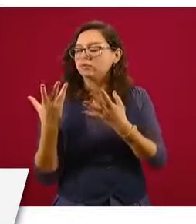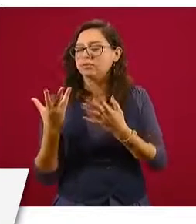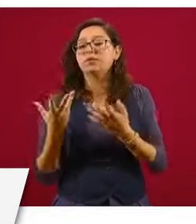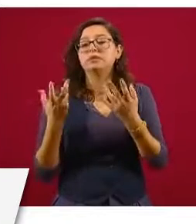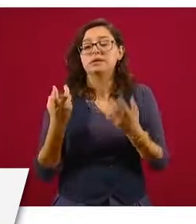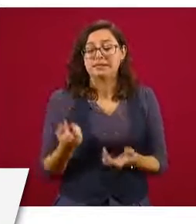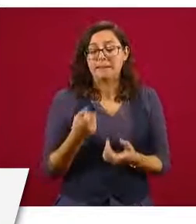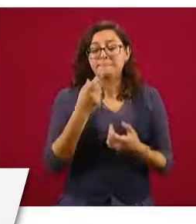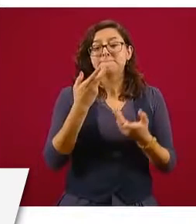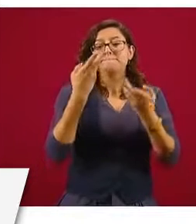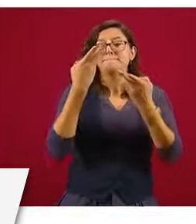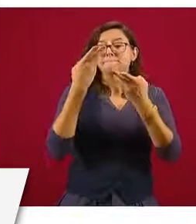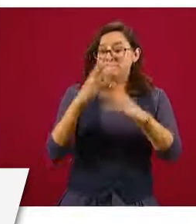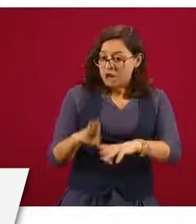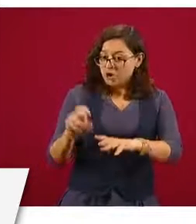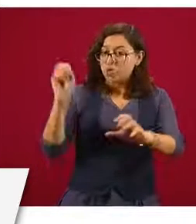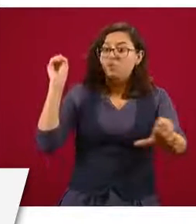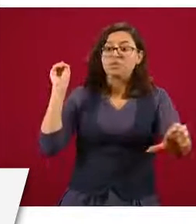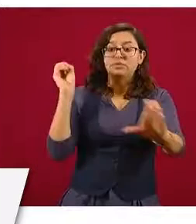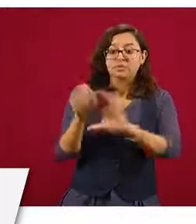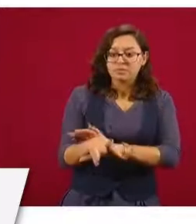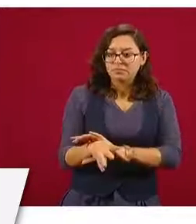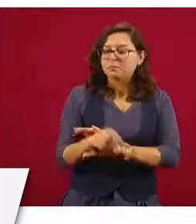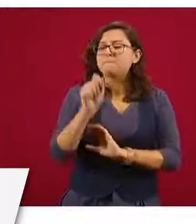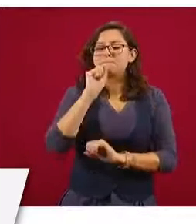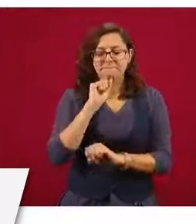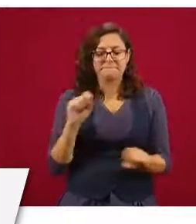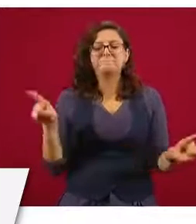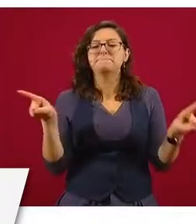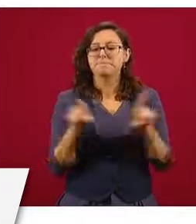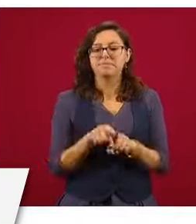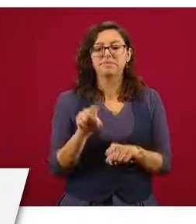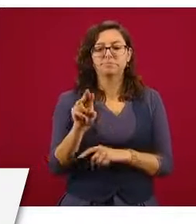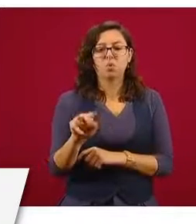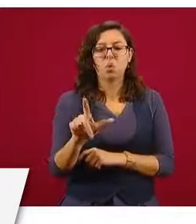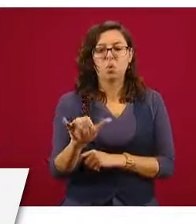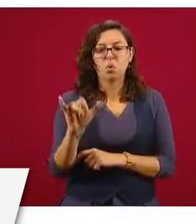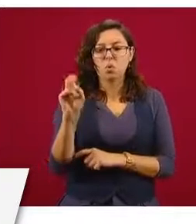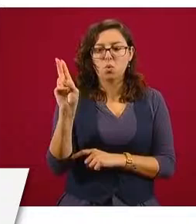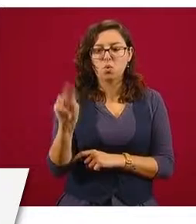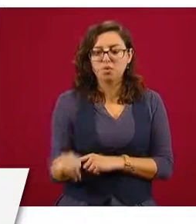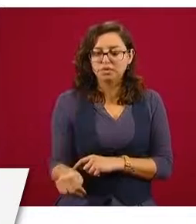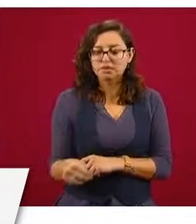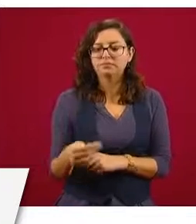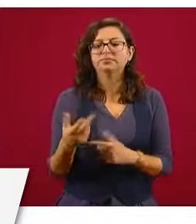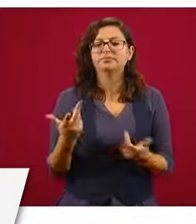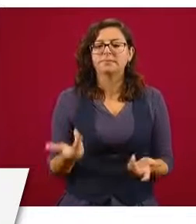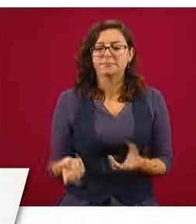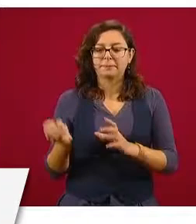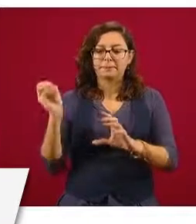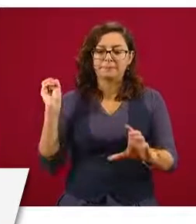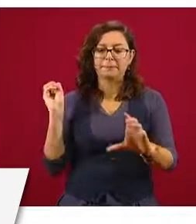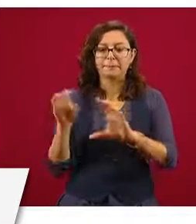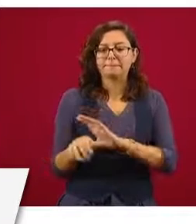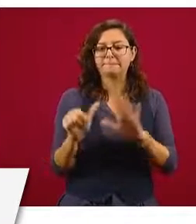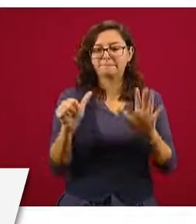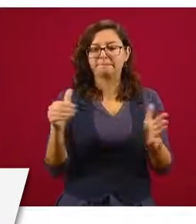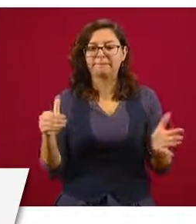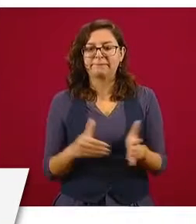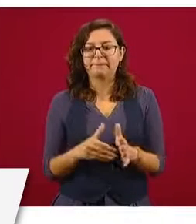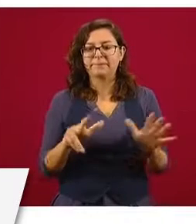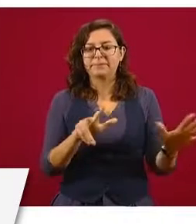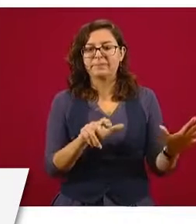cuenta, U-Link sigue siendo la mejor opción, nos da por 300 dólares, que es el promedio del envío seis mil